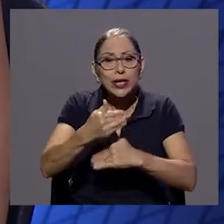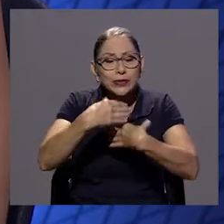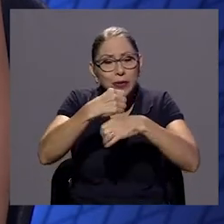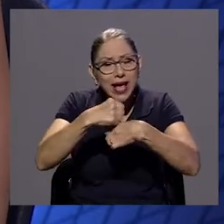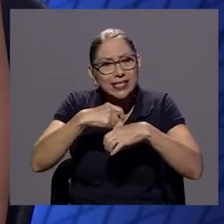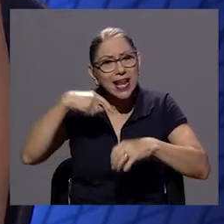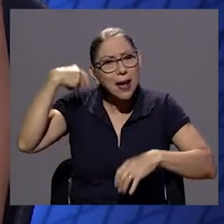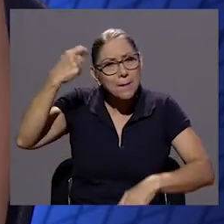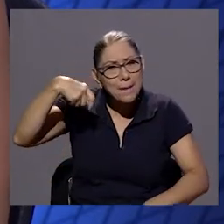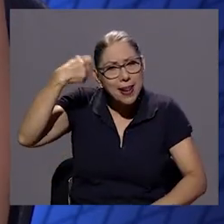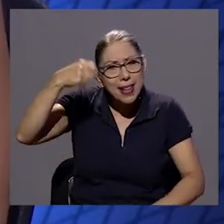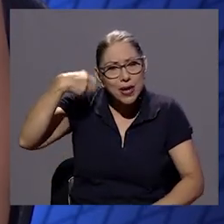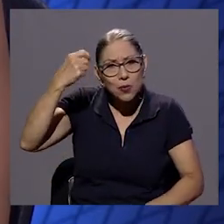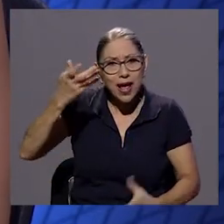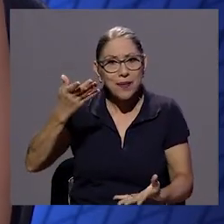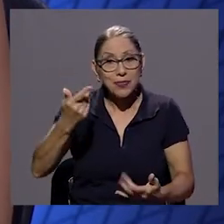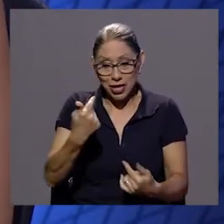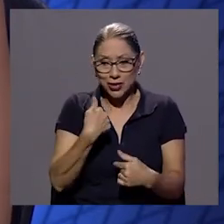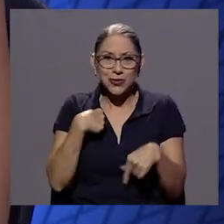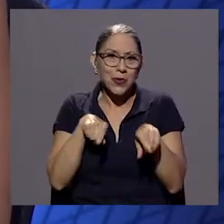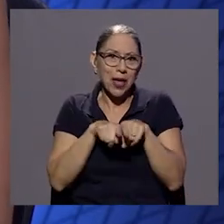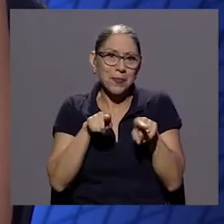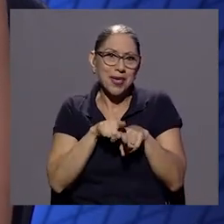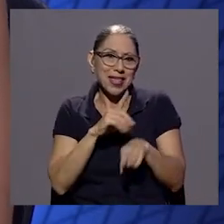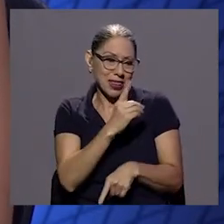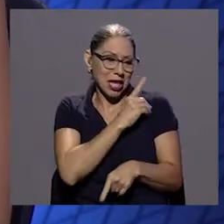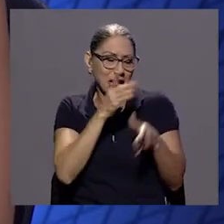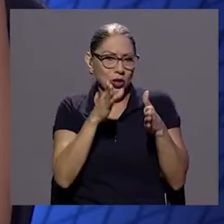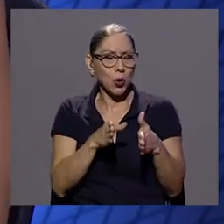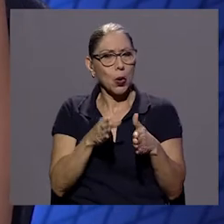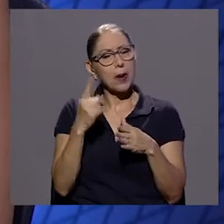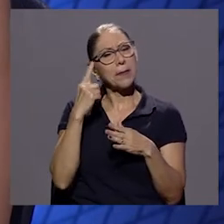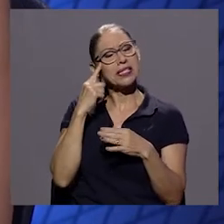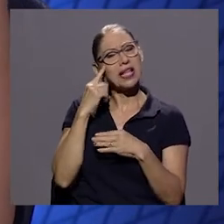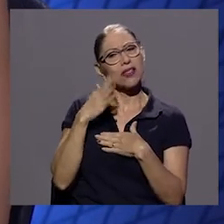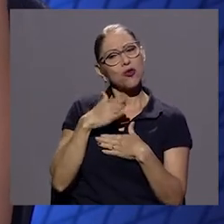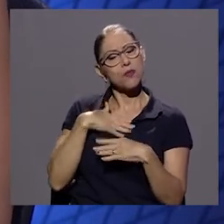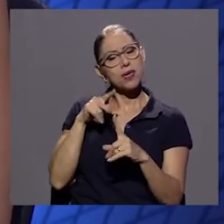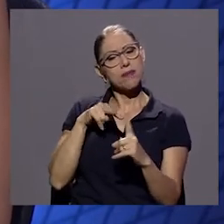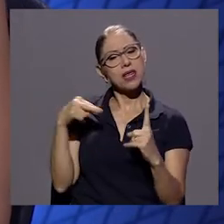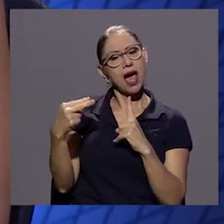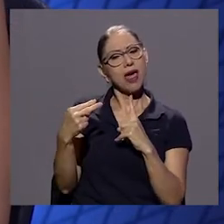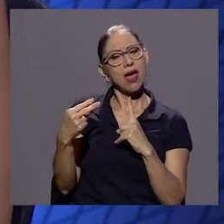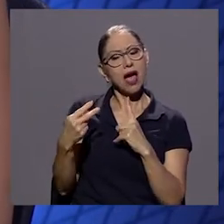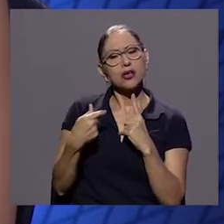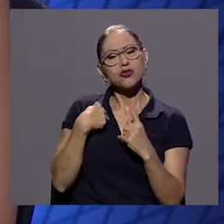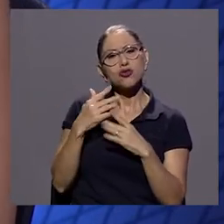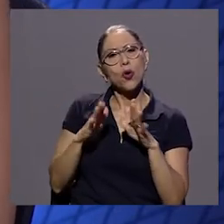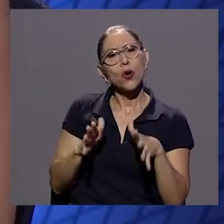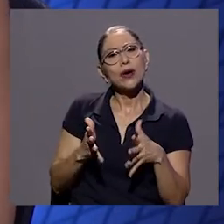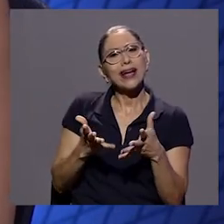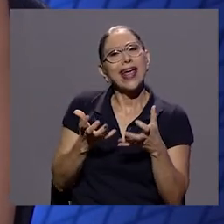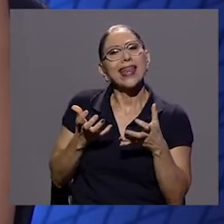y yo también explorando como directora mi mirada y como quería contar esta historia de las esferas